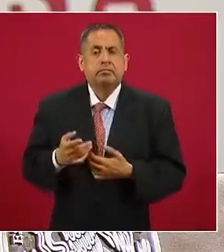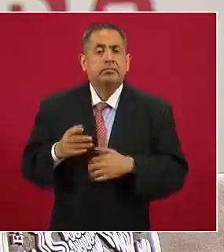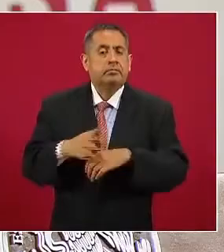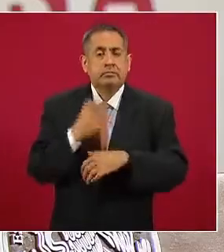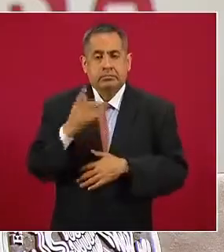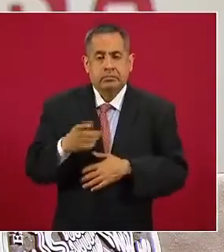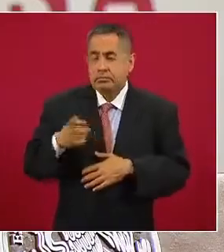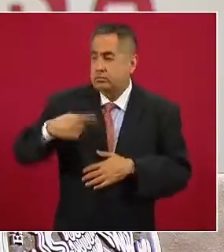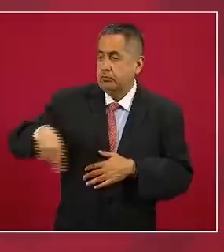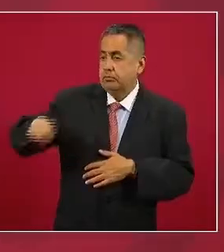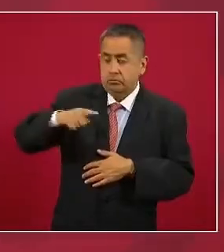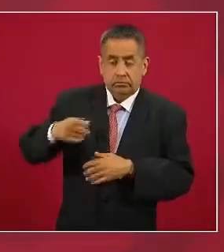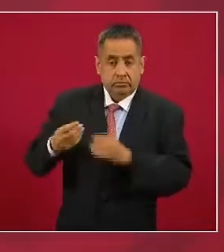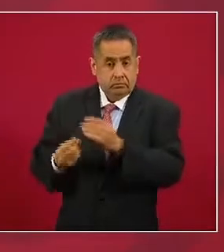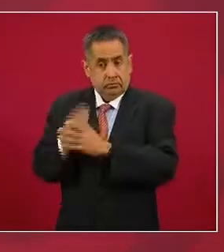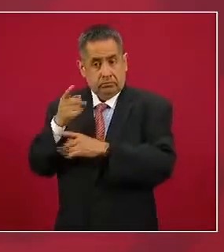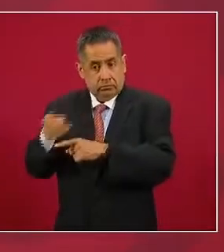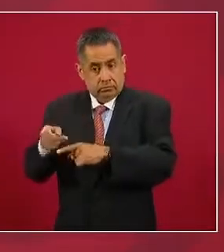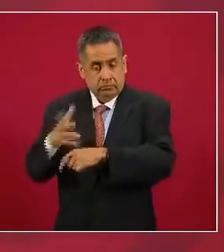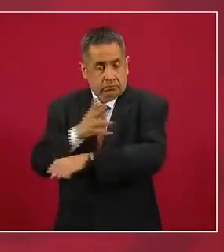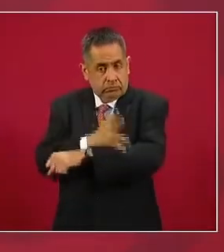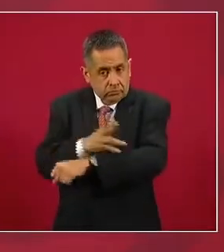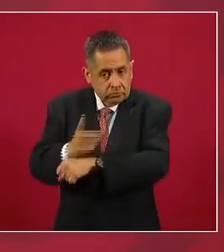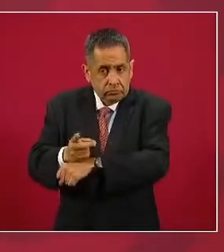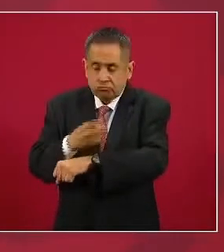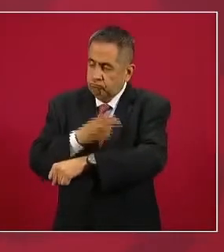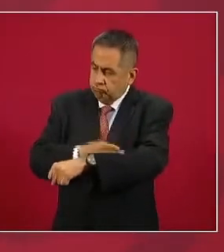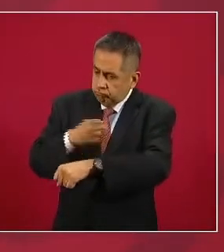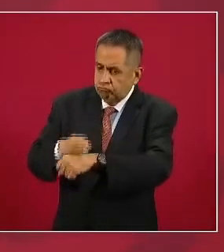servidores públicos honestos